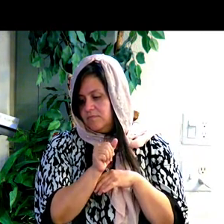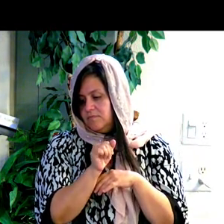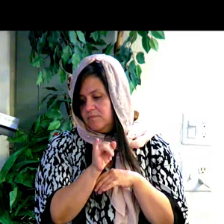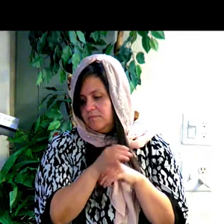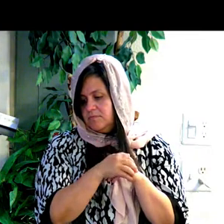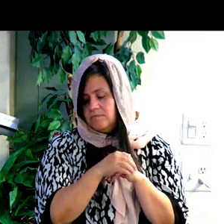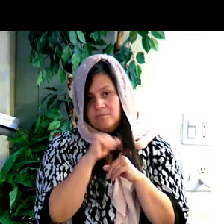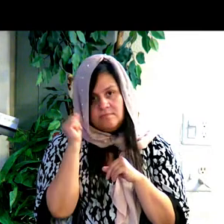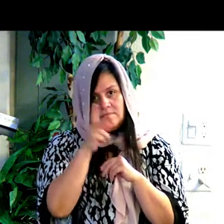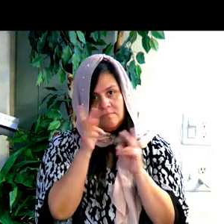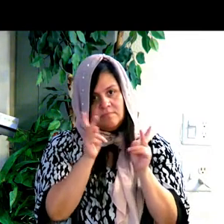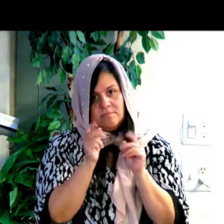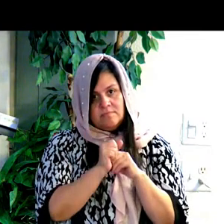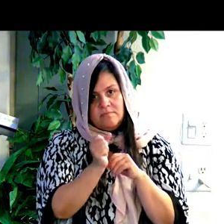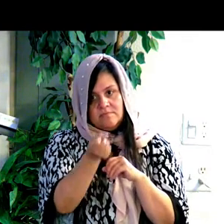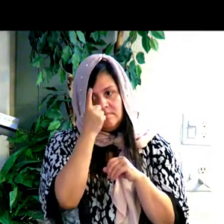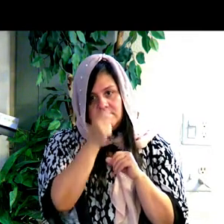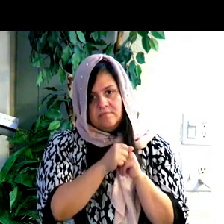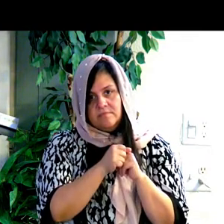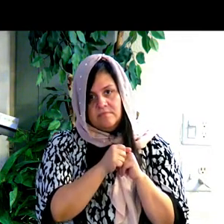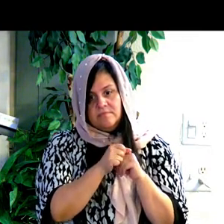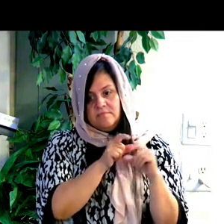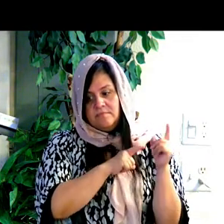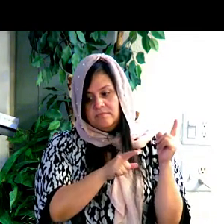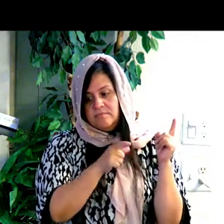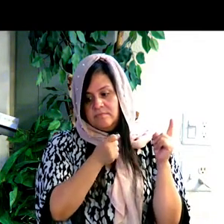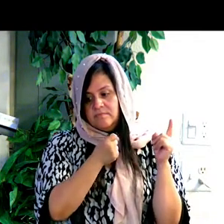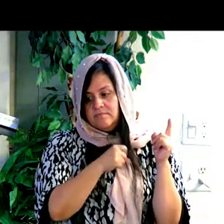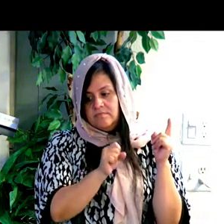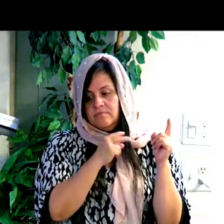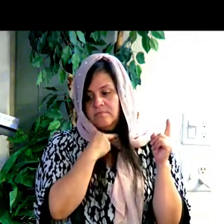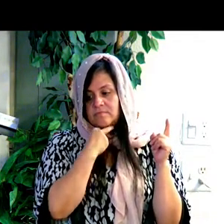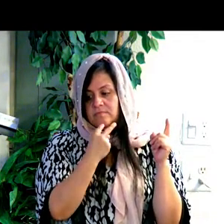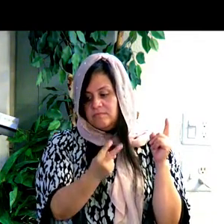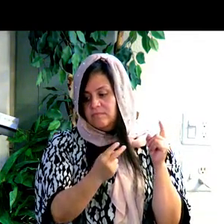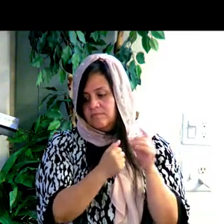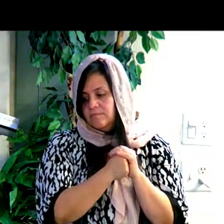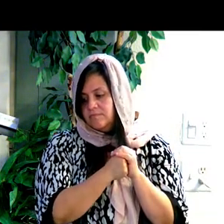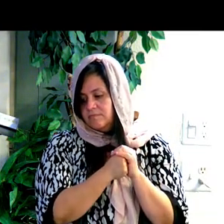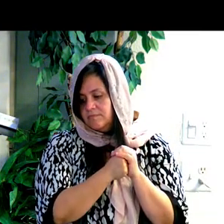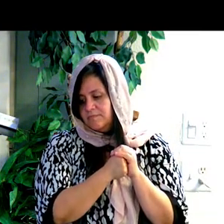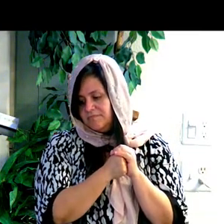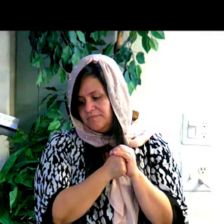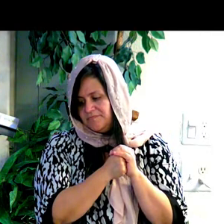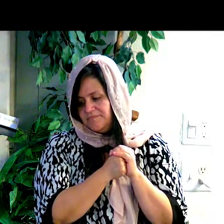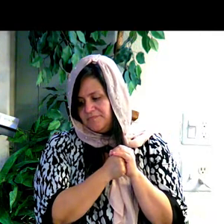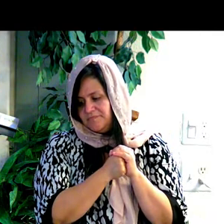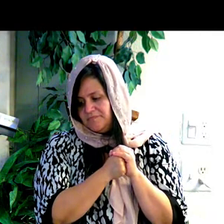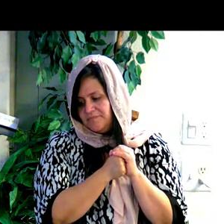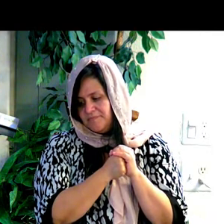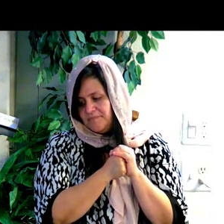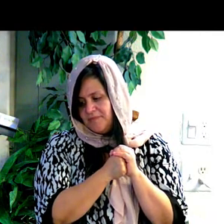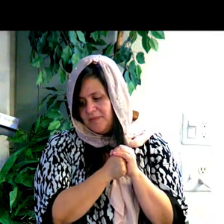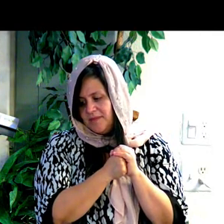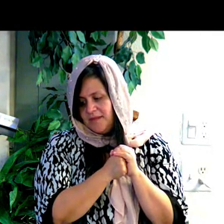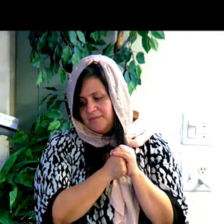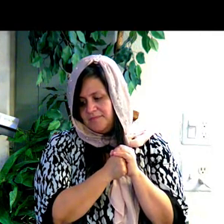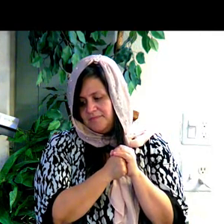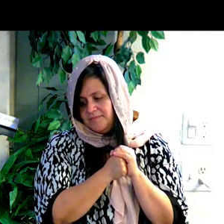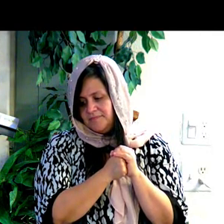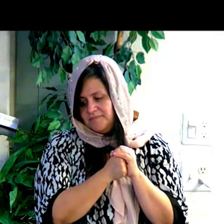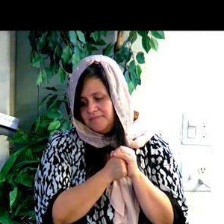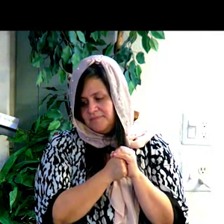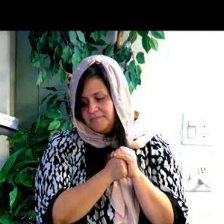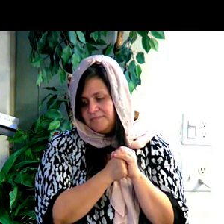the voice of the Lord that was spoken of the mixed multitude. Todos entendieron la voz del Señor en su propio idioma entre la